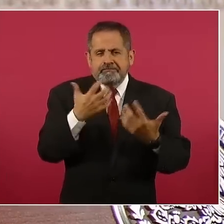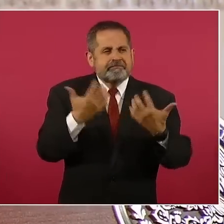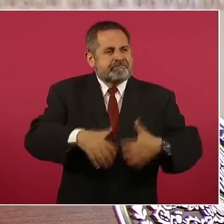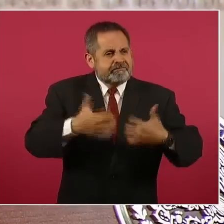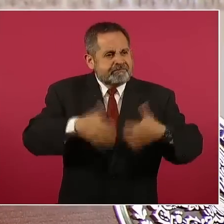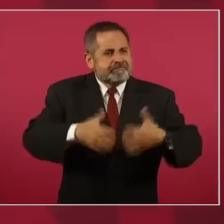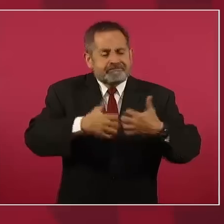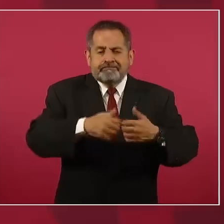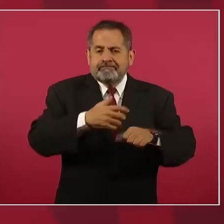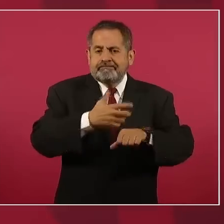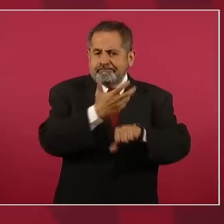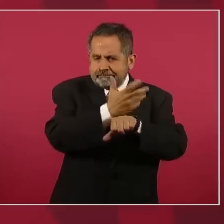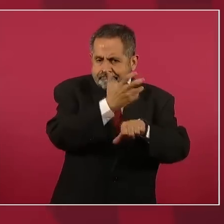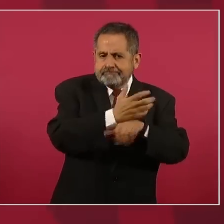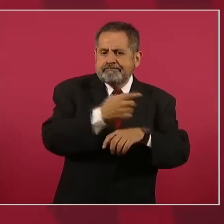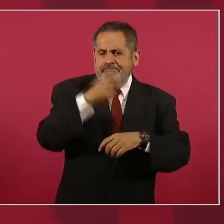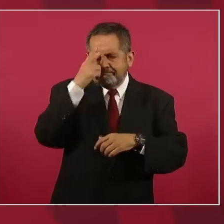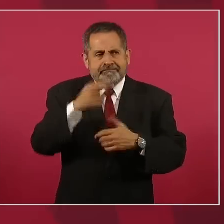México.